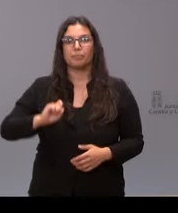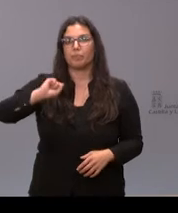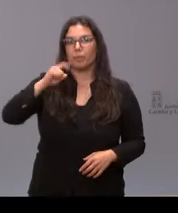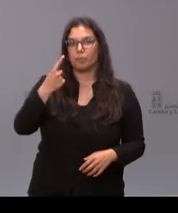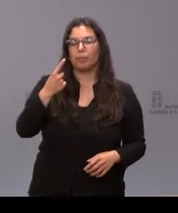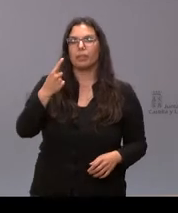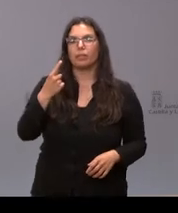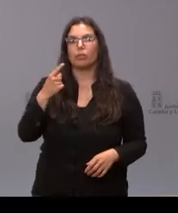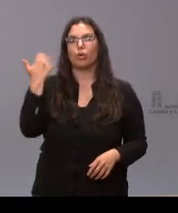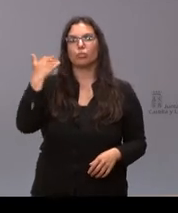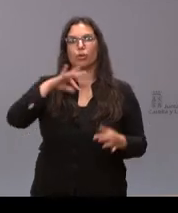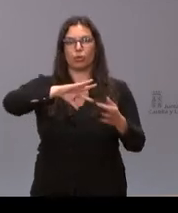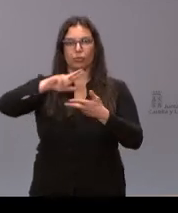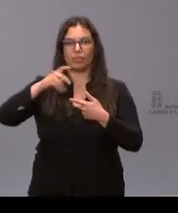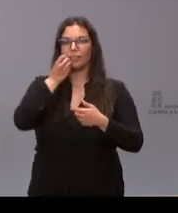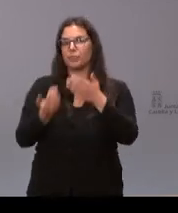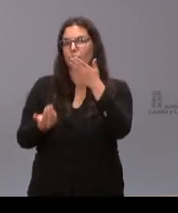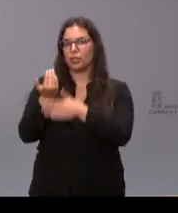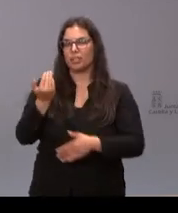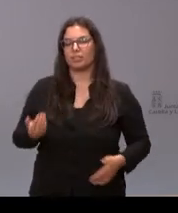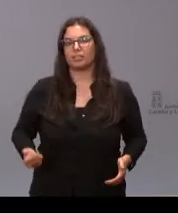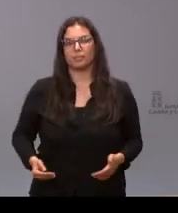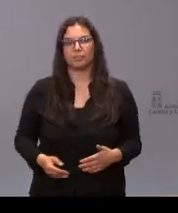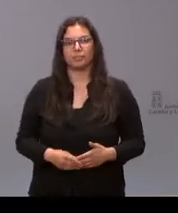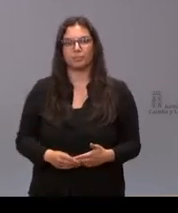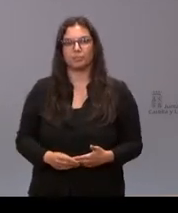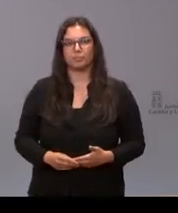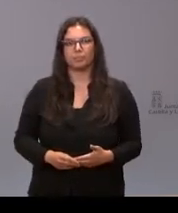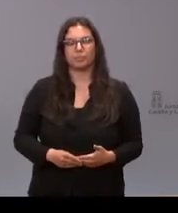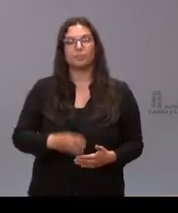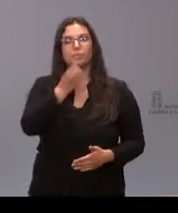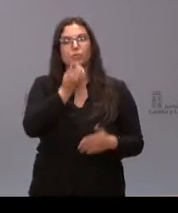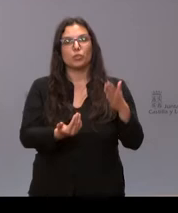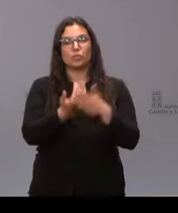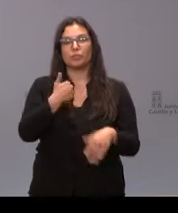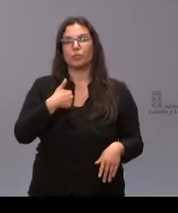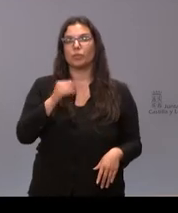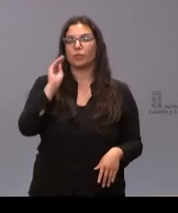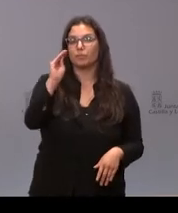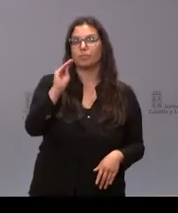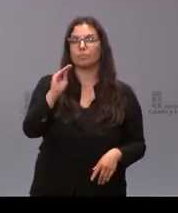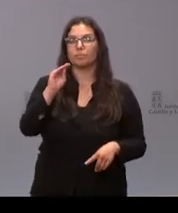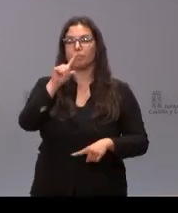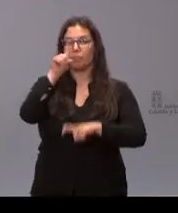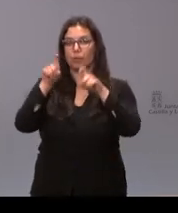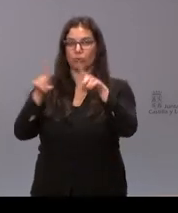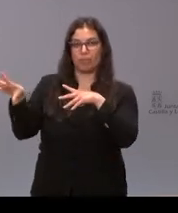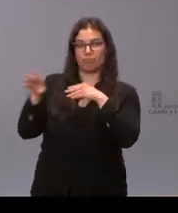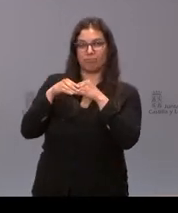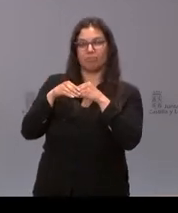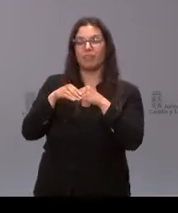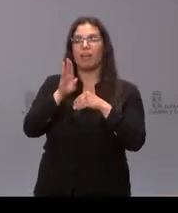Encarna Muñoz de Soria Noticias buenos días Encarna Buenos días yo quería retomar la pregunta de una compañera